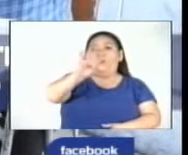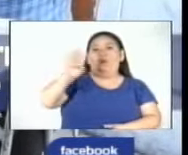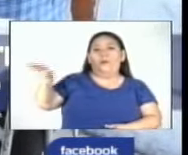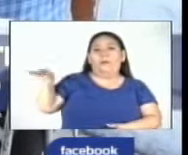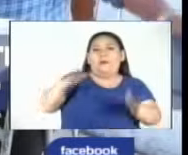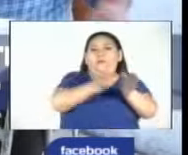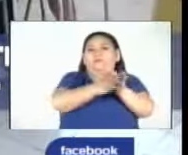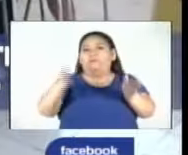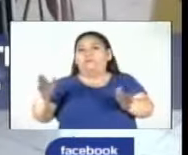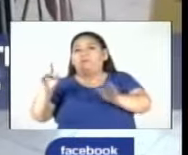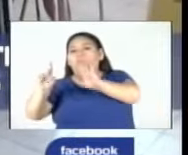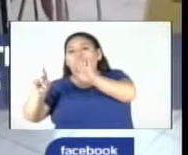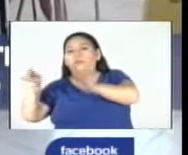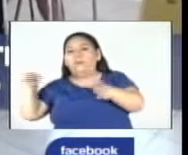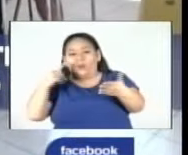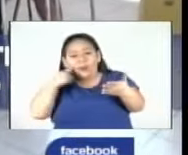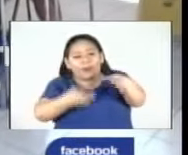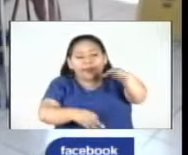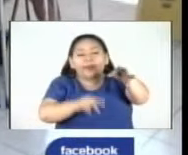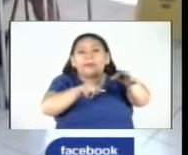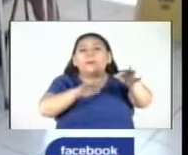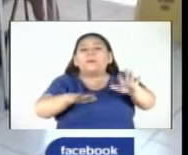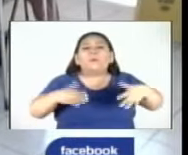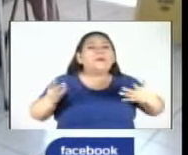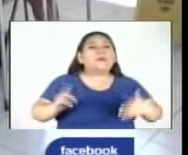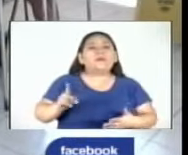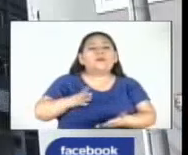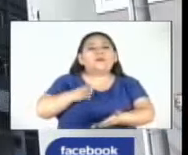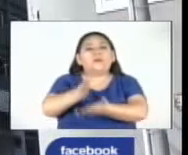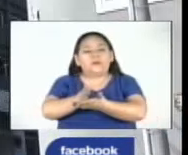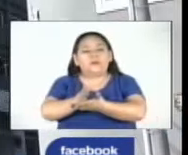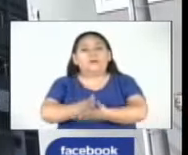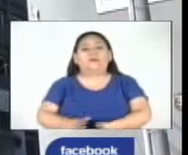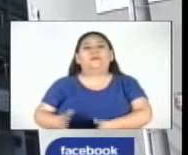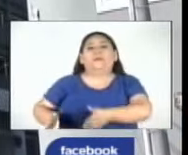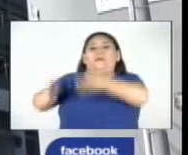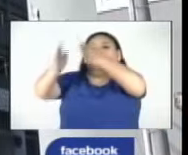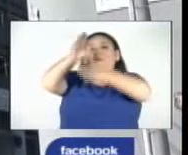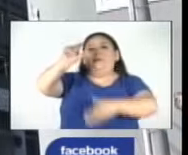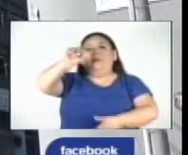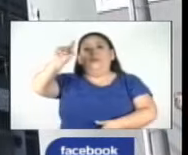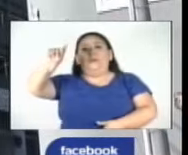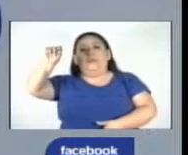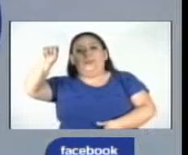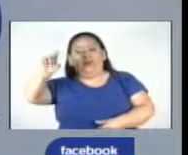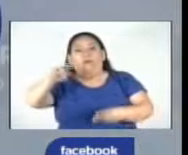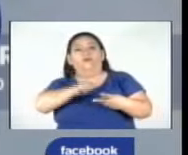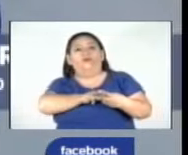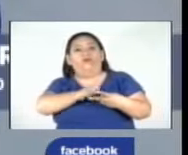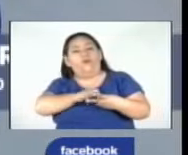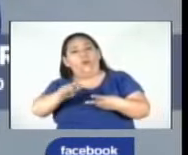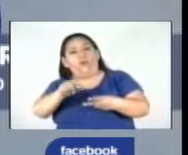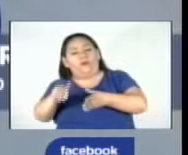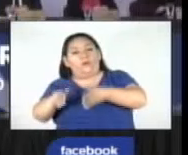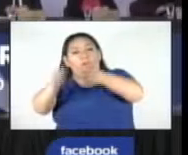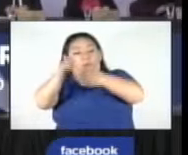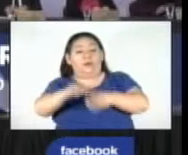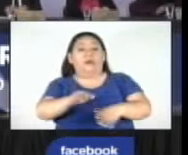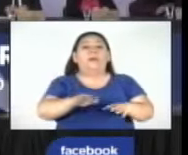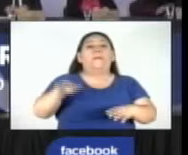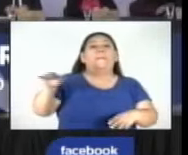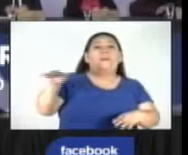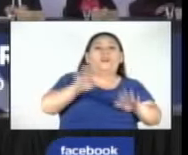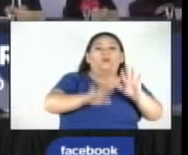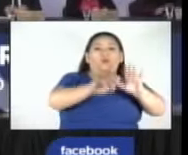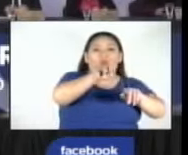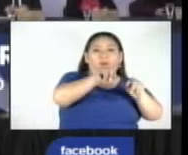marzo para presentar a la institución sus justificaciones. El TCE y la Dirección Financiera Institucional tiene el plazo desde el 11